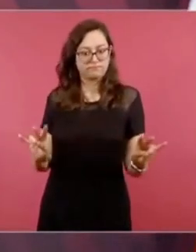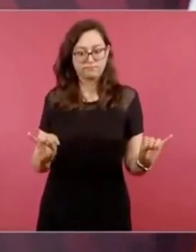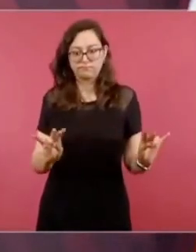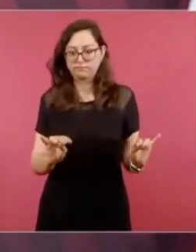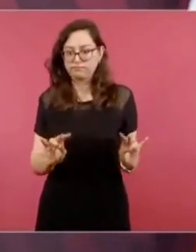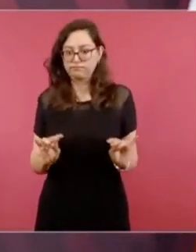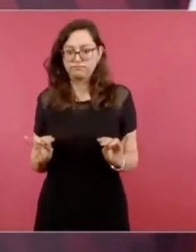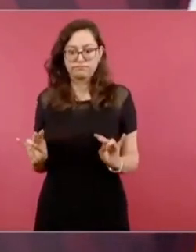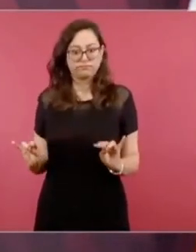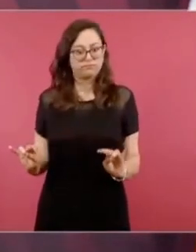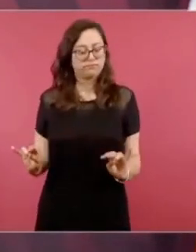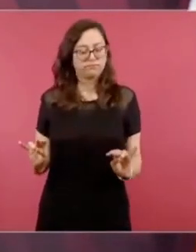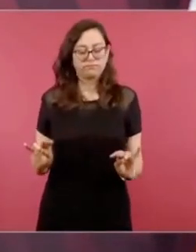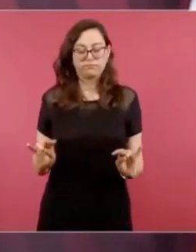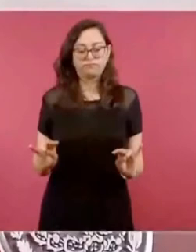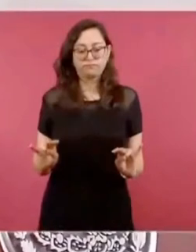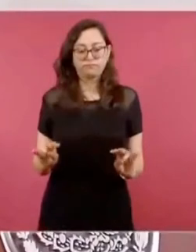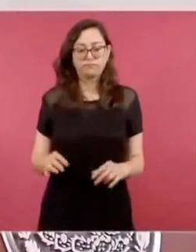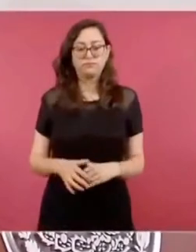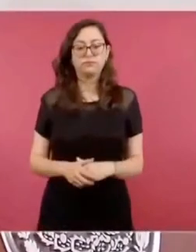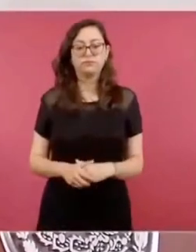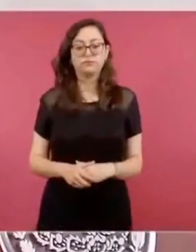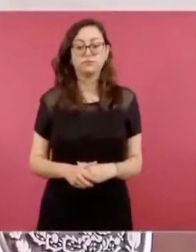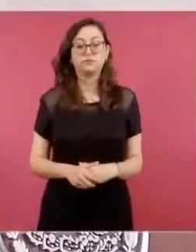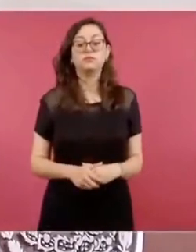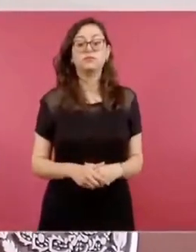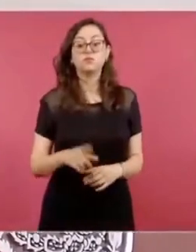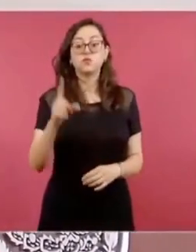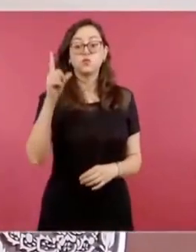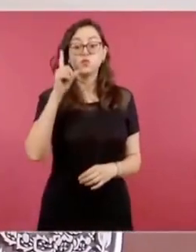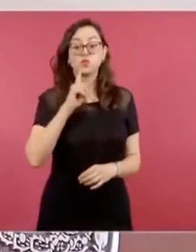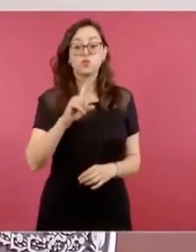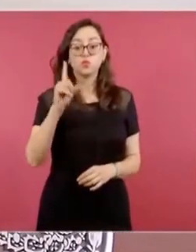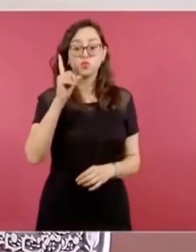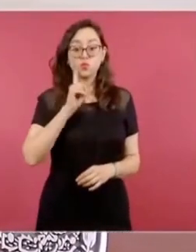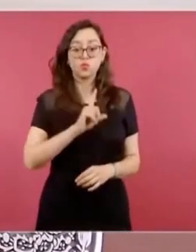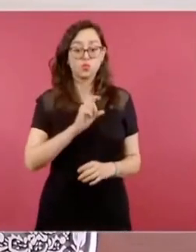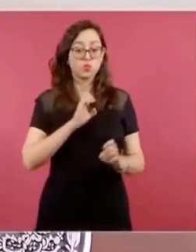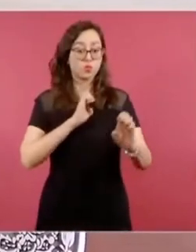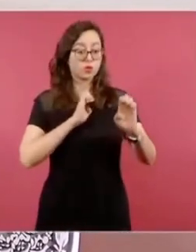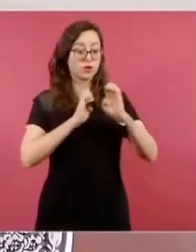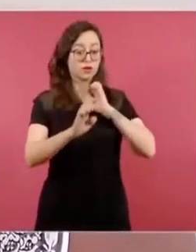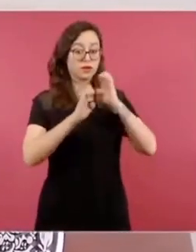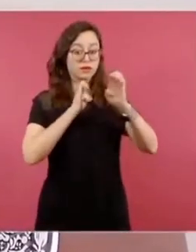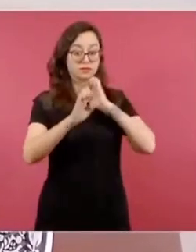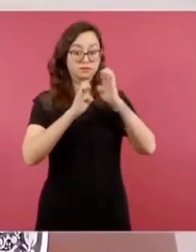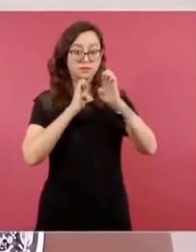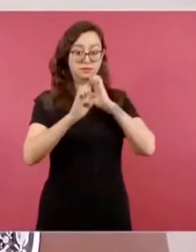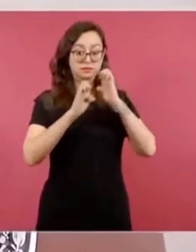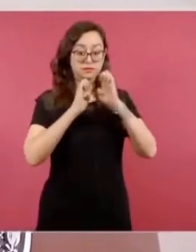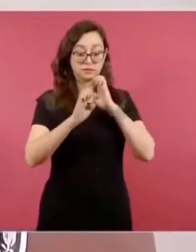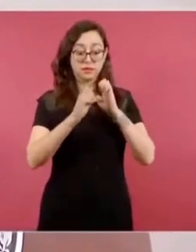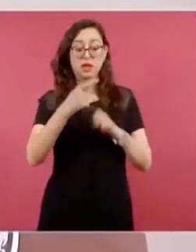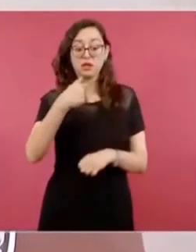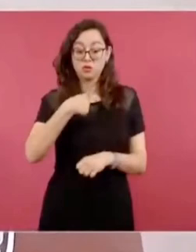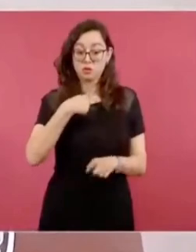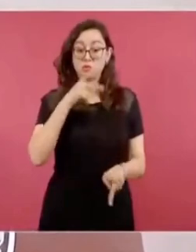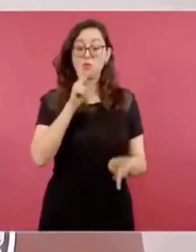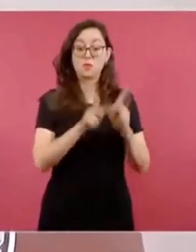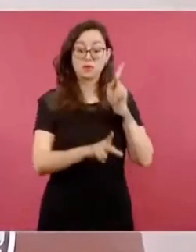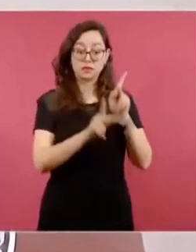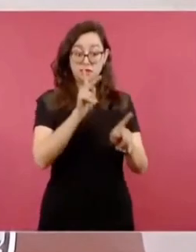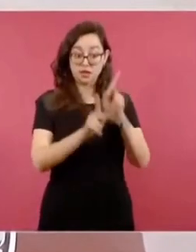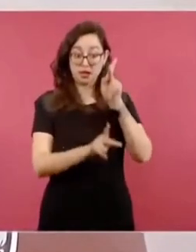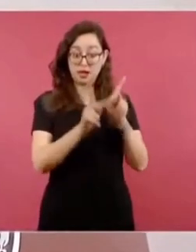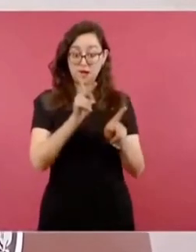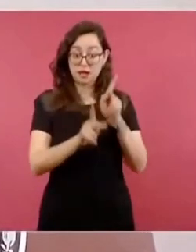Y lo que le comenté a la entrevistadora es de que a